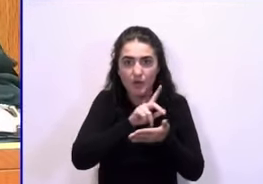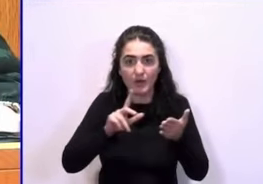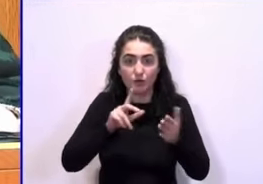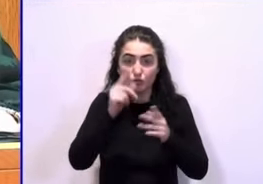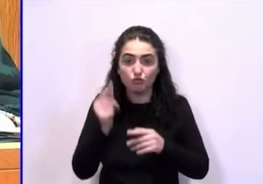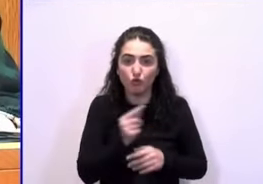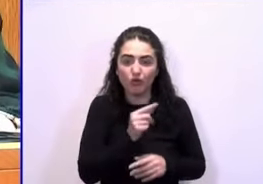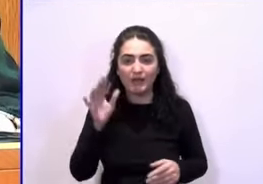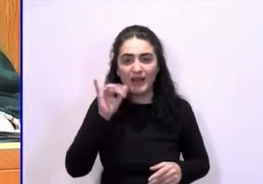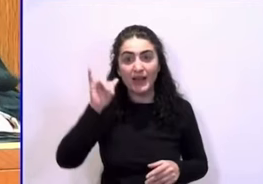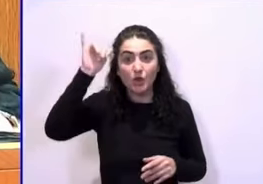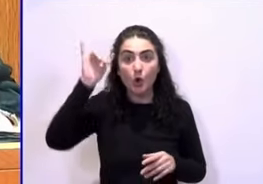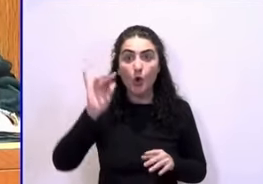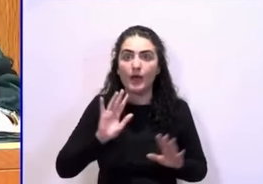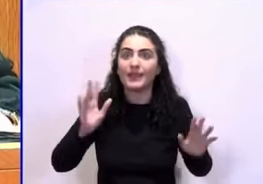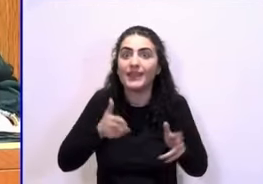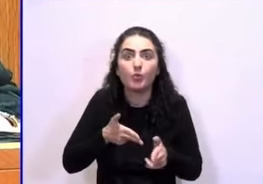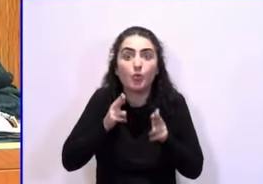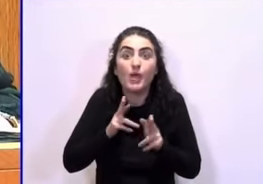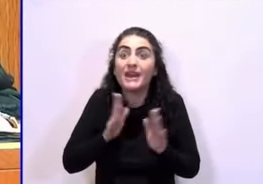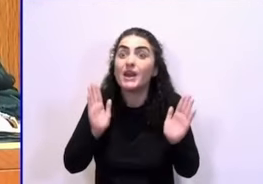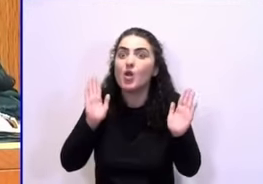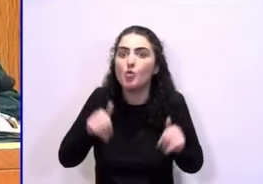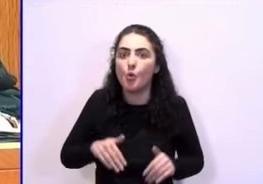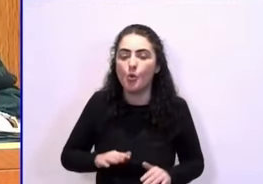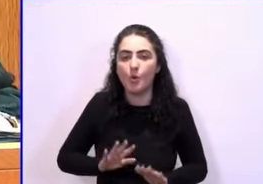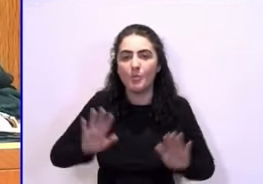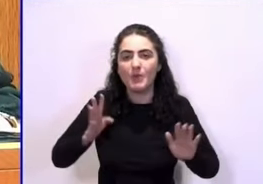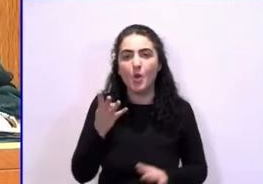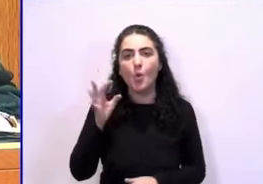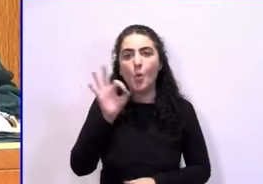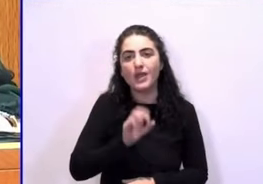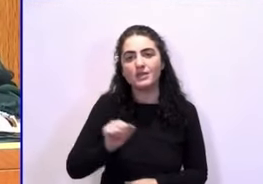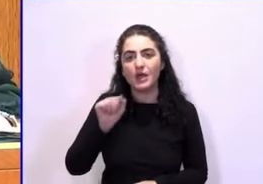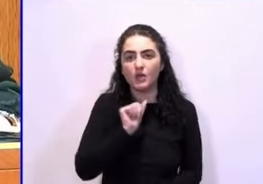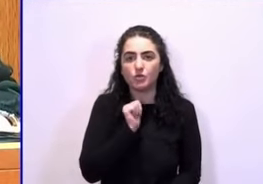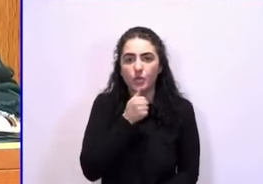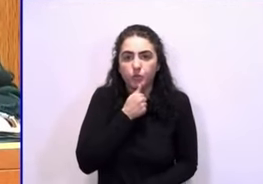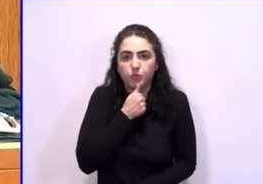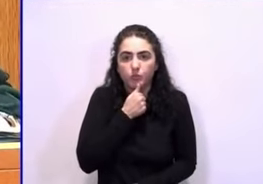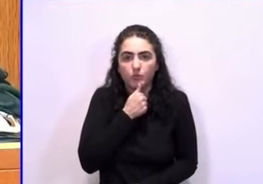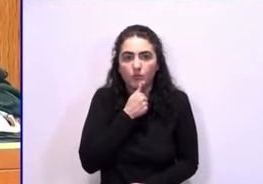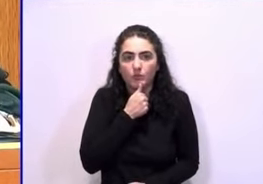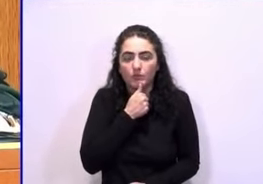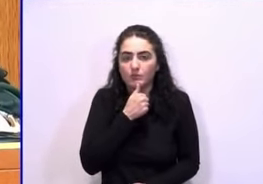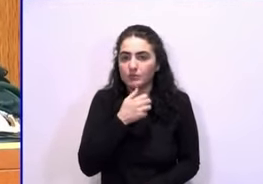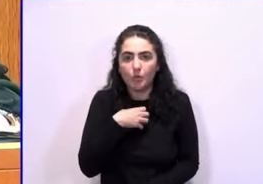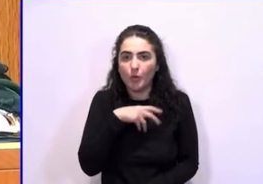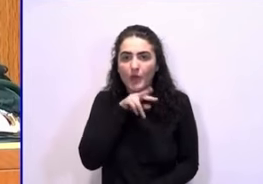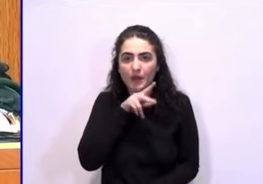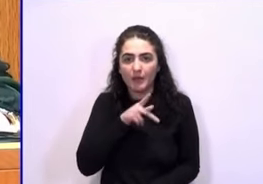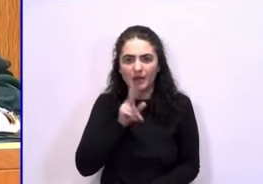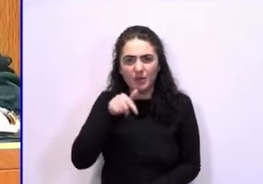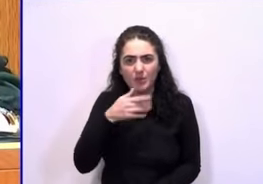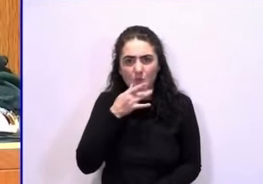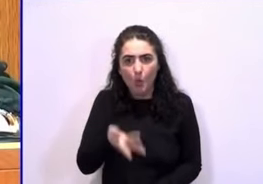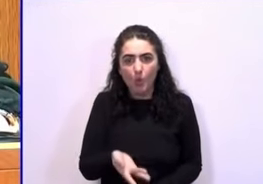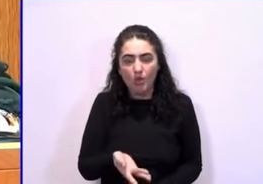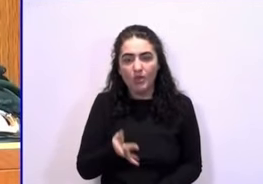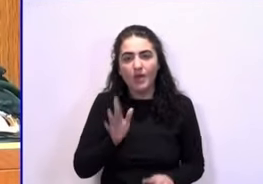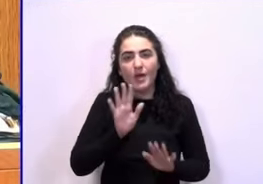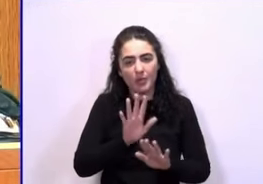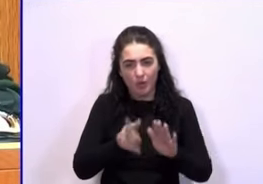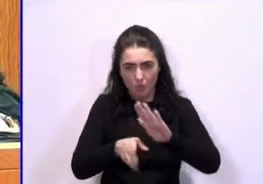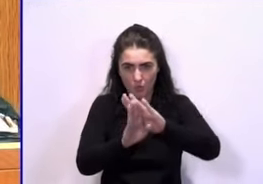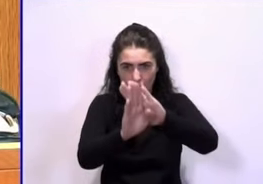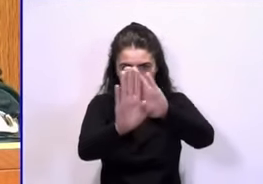Pero es que, además, no acabó ahí la cosa. Es que los 40 años de no poder hablar también son una vergüenza. Pero no acaba ahí la cosa.